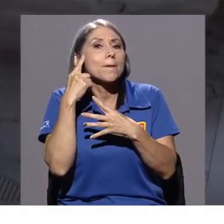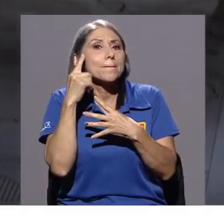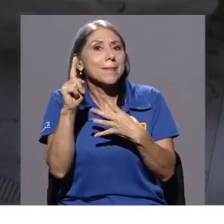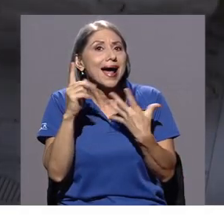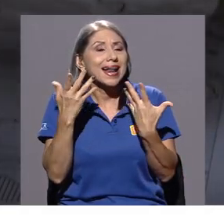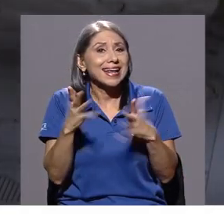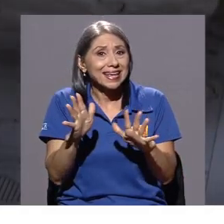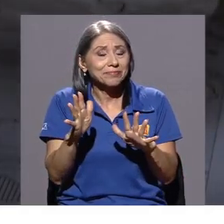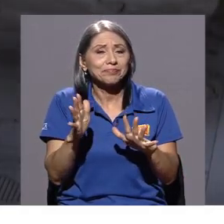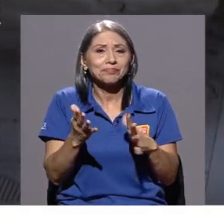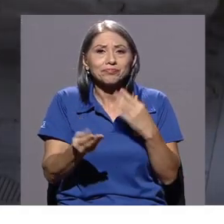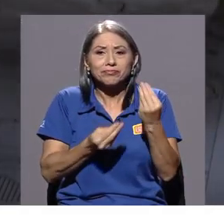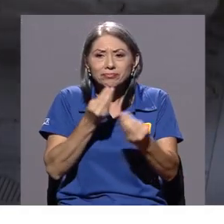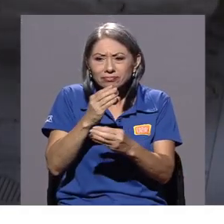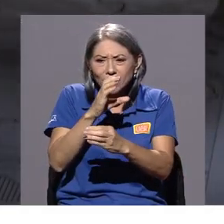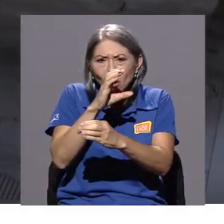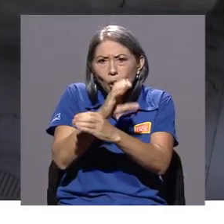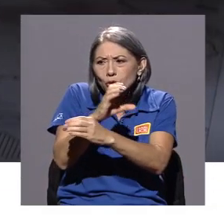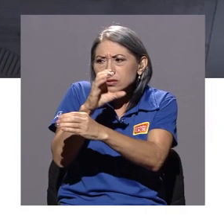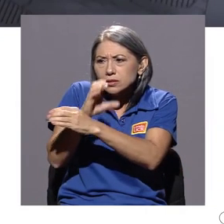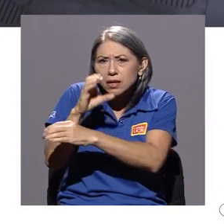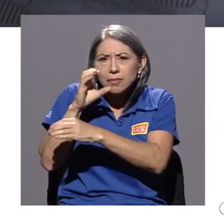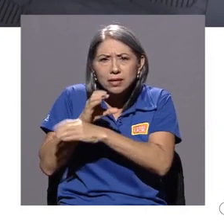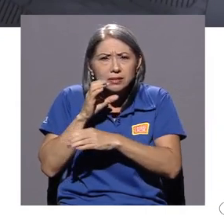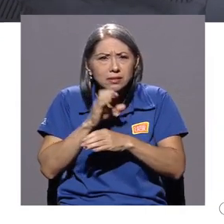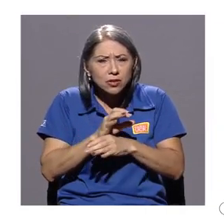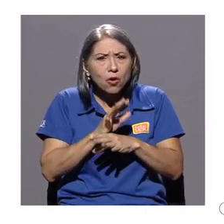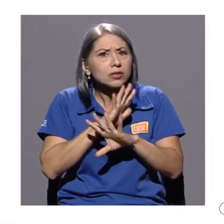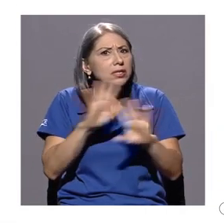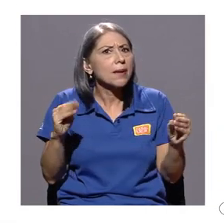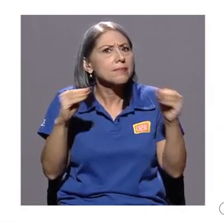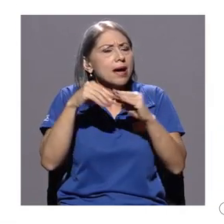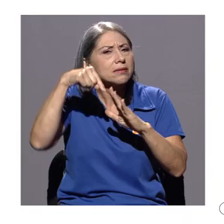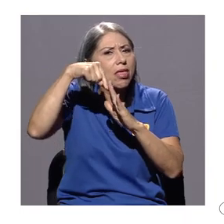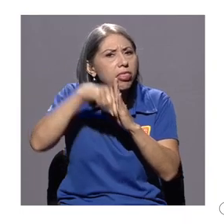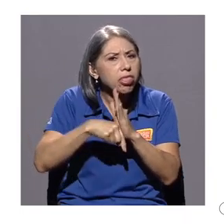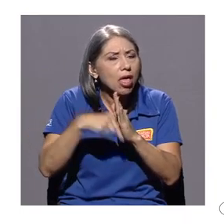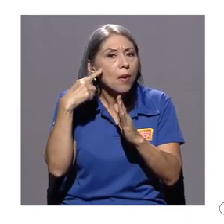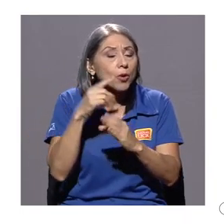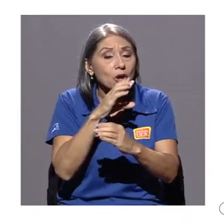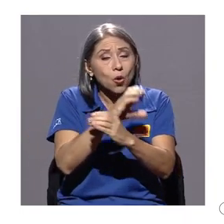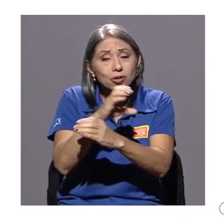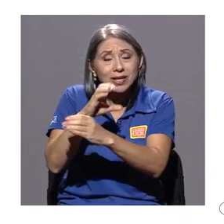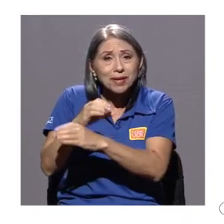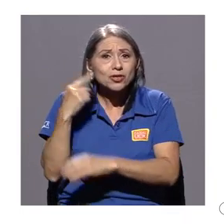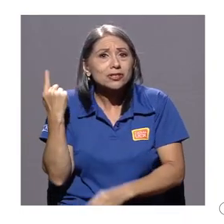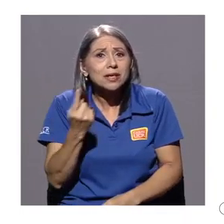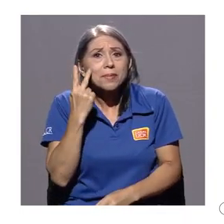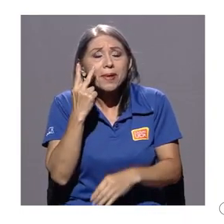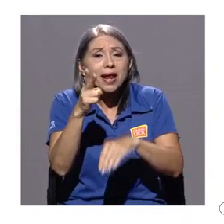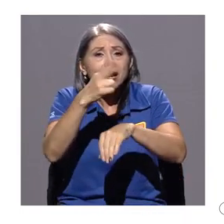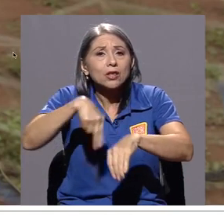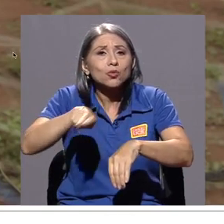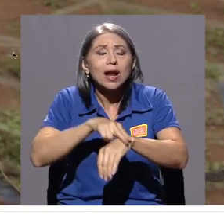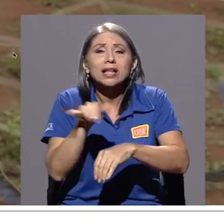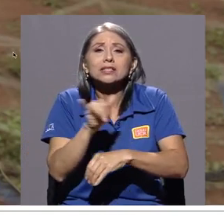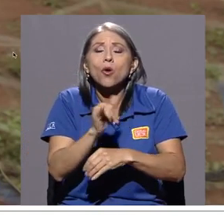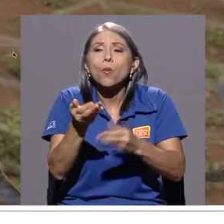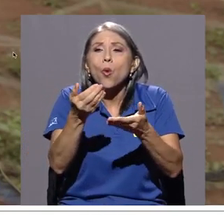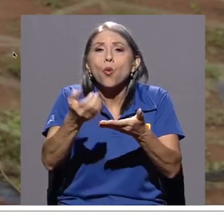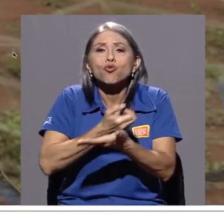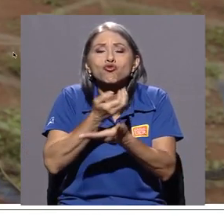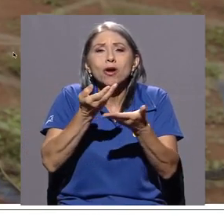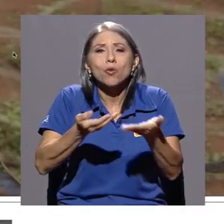limitaciones del concepto de conservación que sigue concibiendo a la naturaleza como un recurso e incluso como